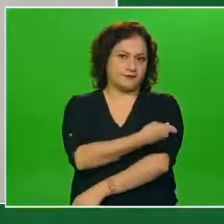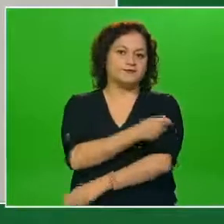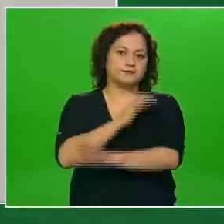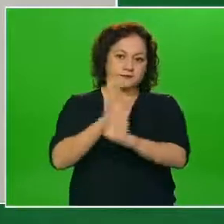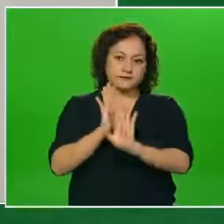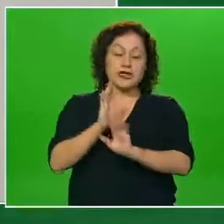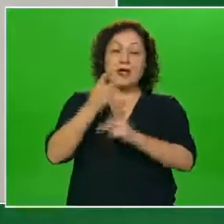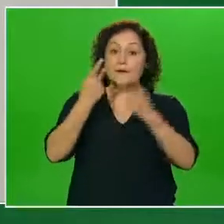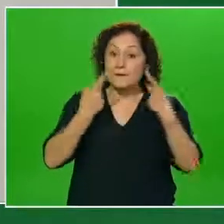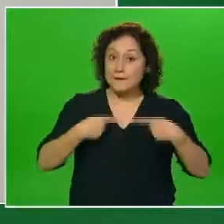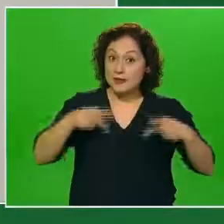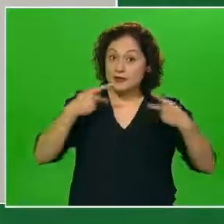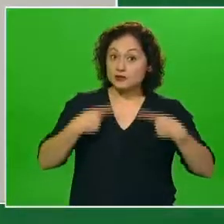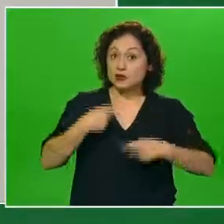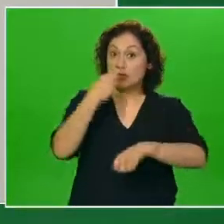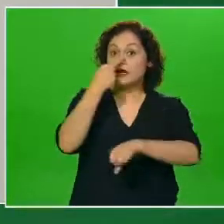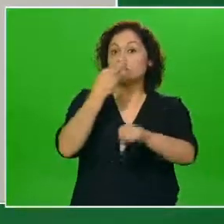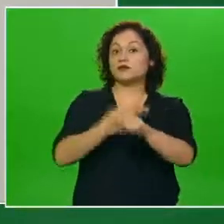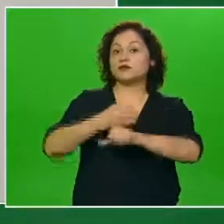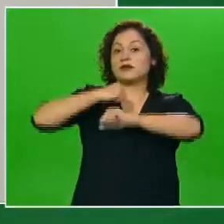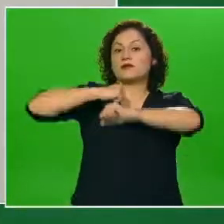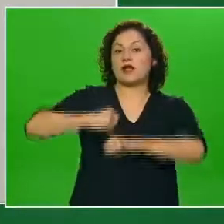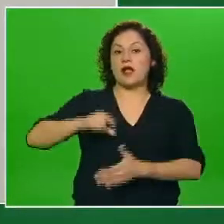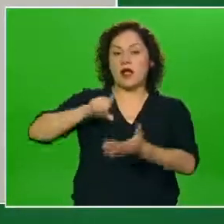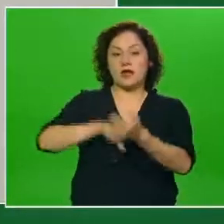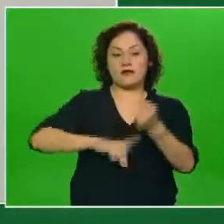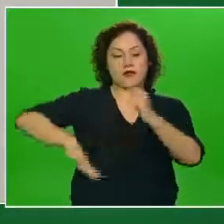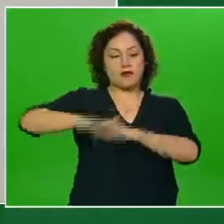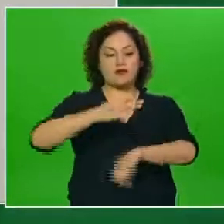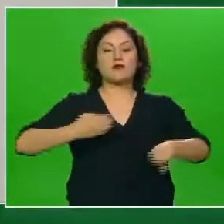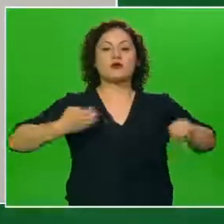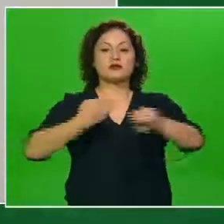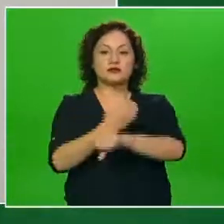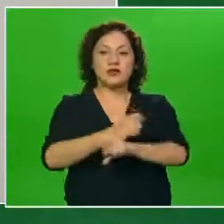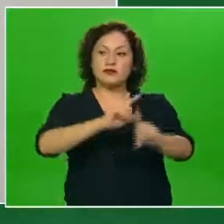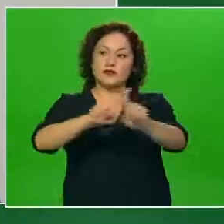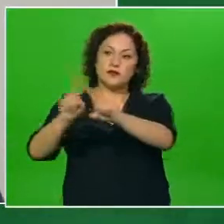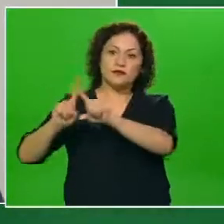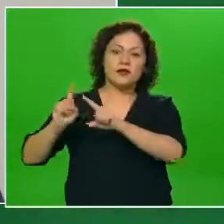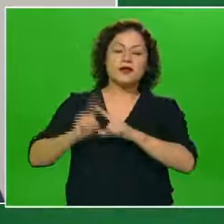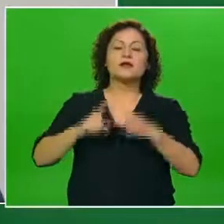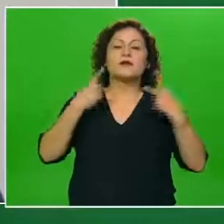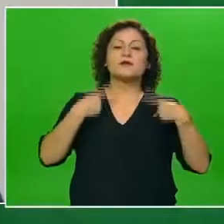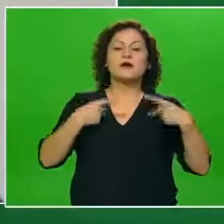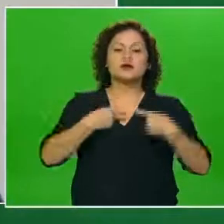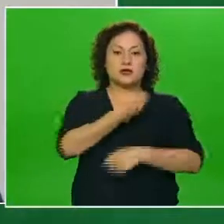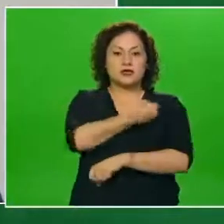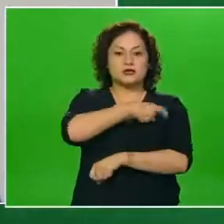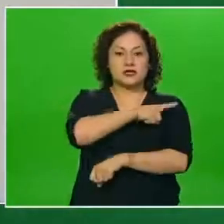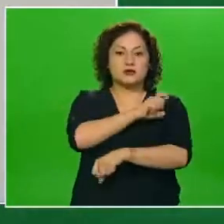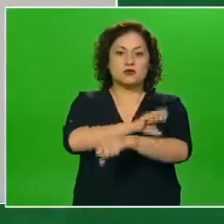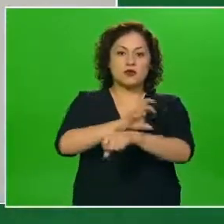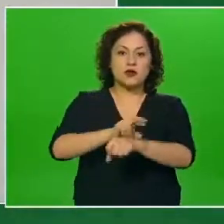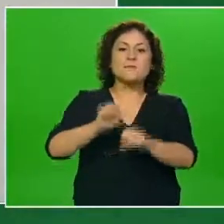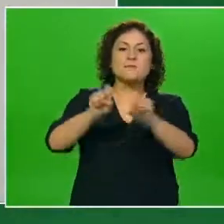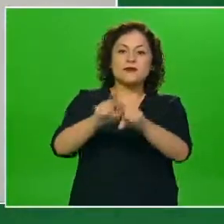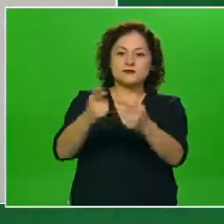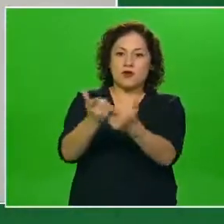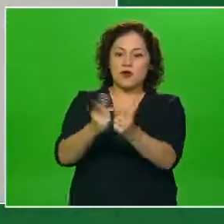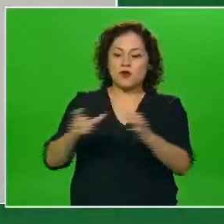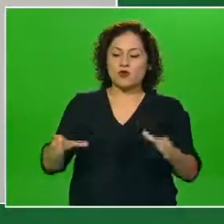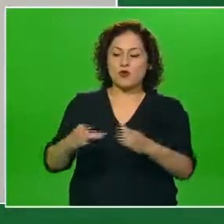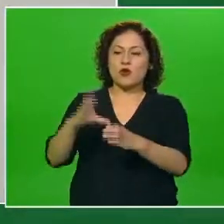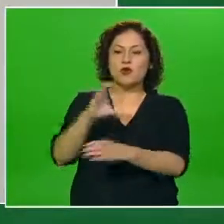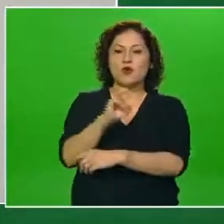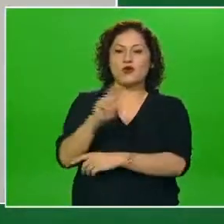autoridades locales en coordinación con los coordinadores estatales Correcaminos de cuándo le va a tocar su